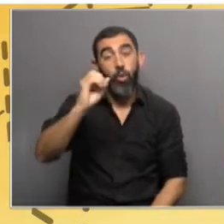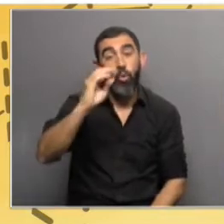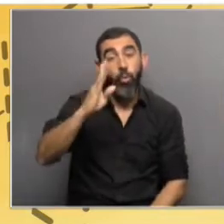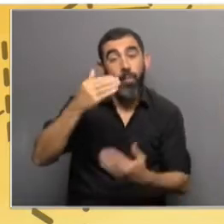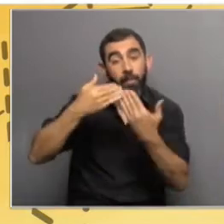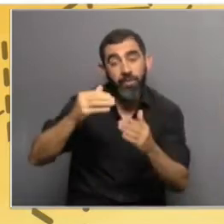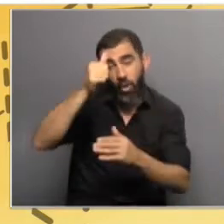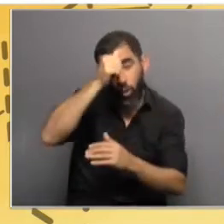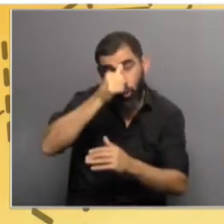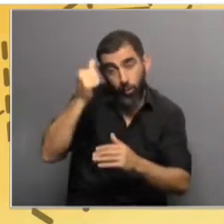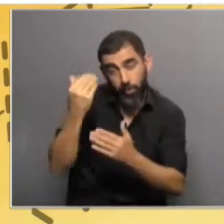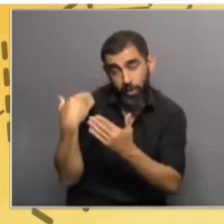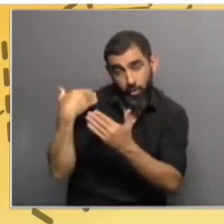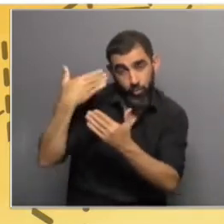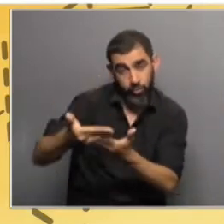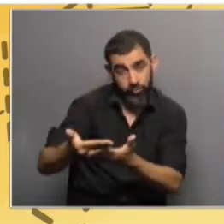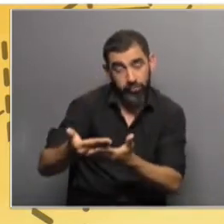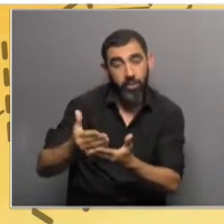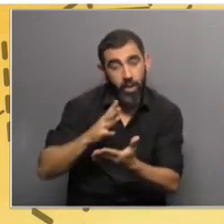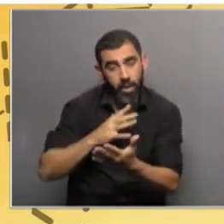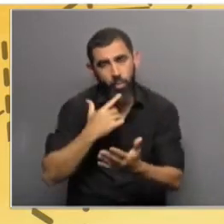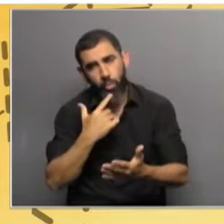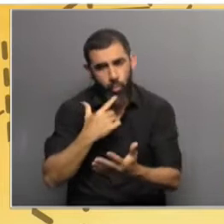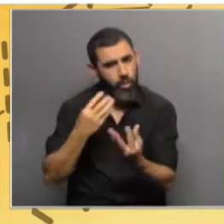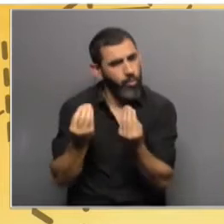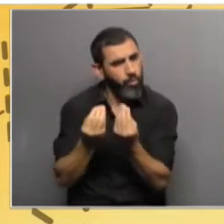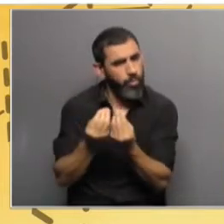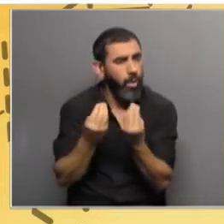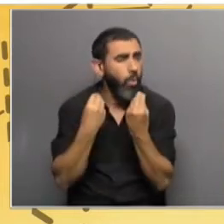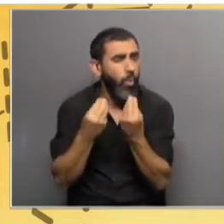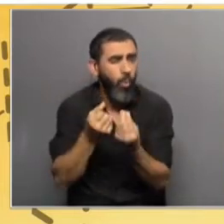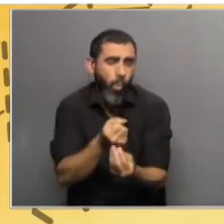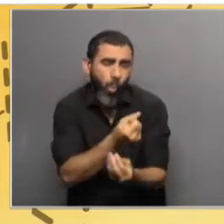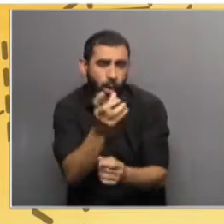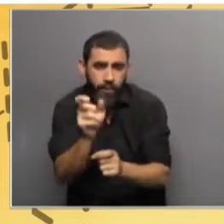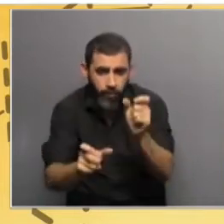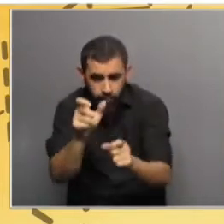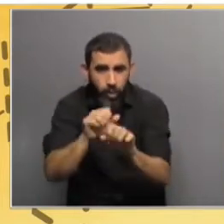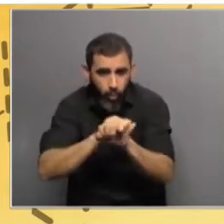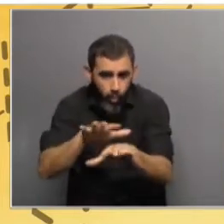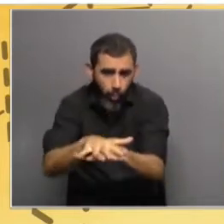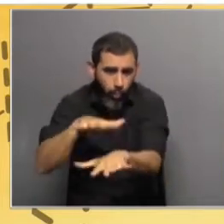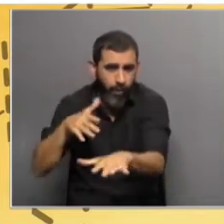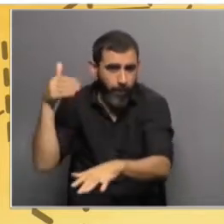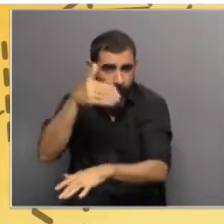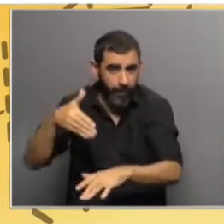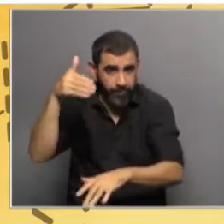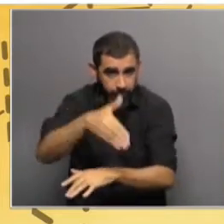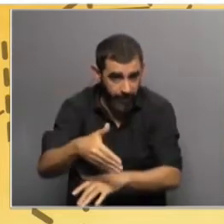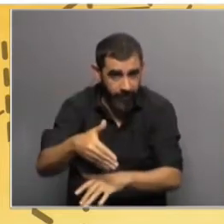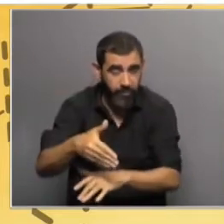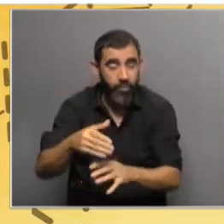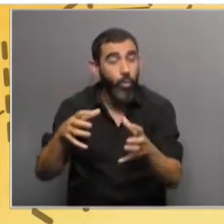el domingo, la COP26, había mucha incertidumbre en cuanto a cuánta gente iba a poder estar o no, a las